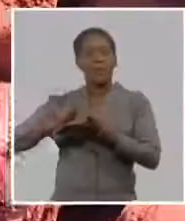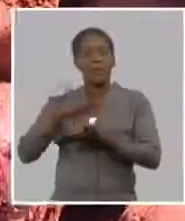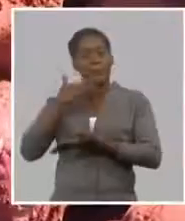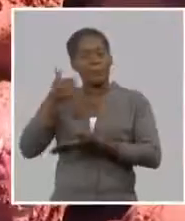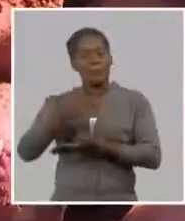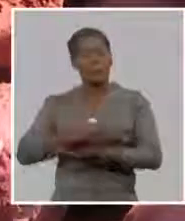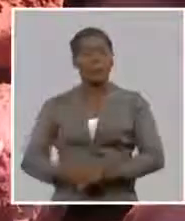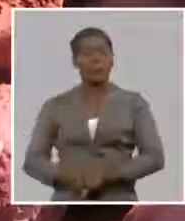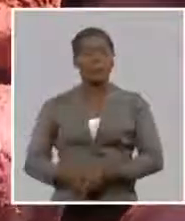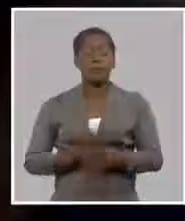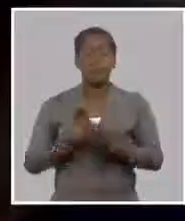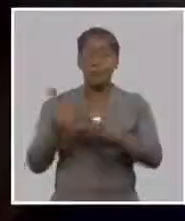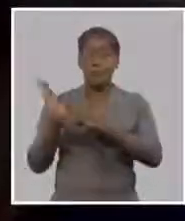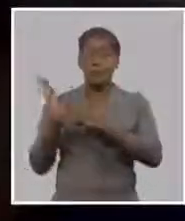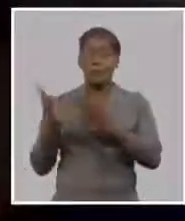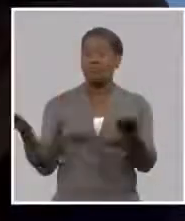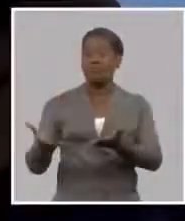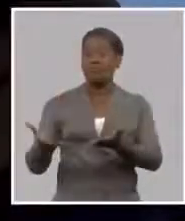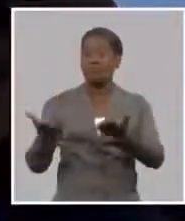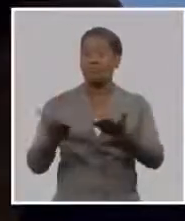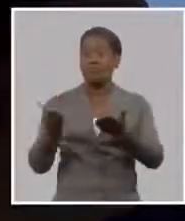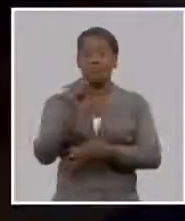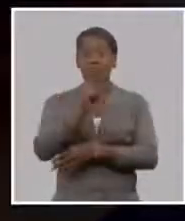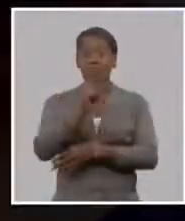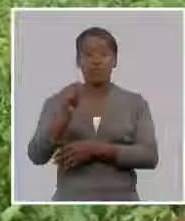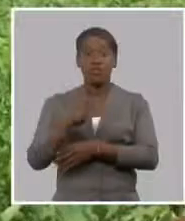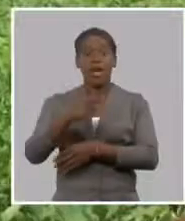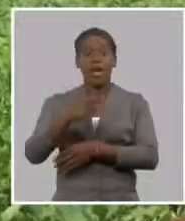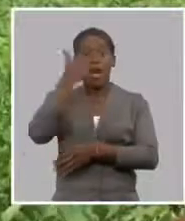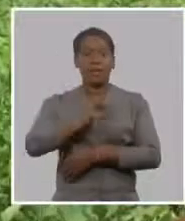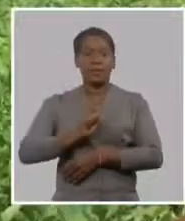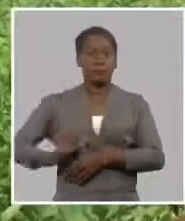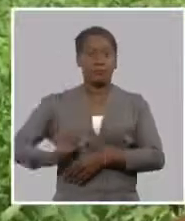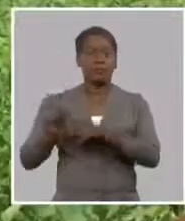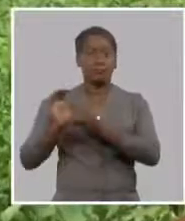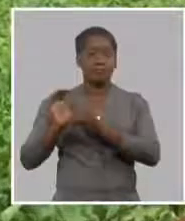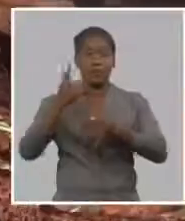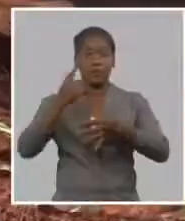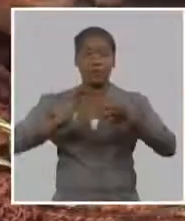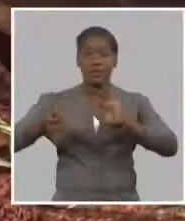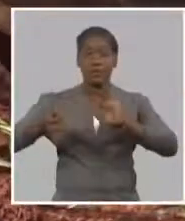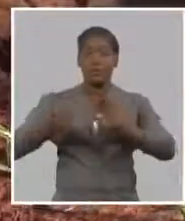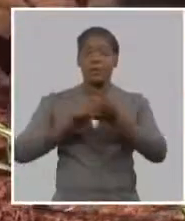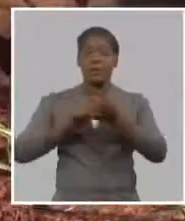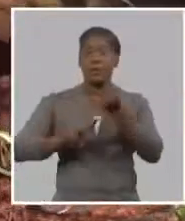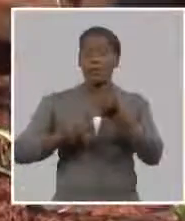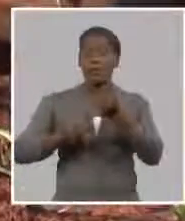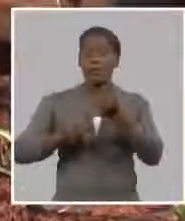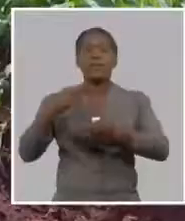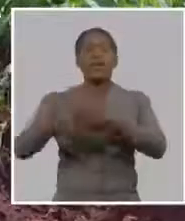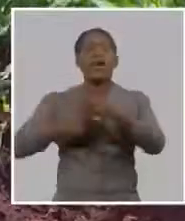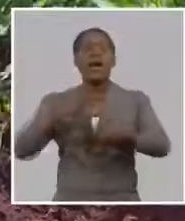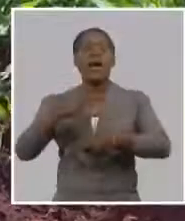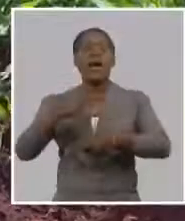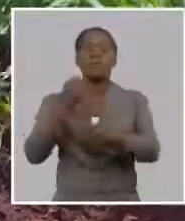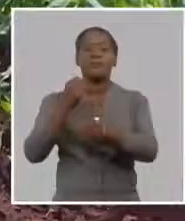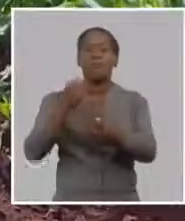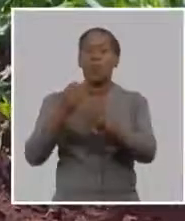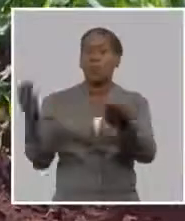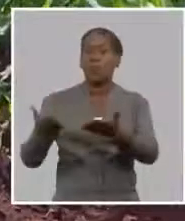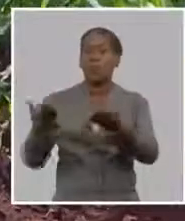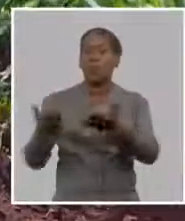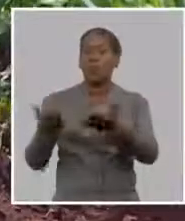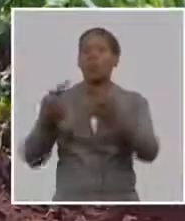producciones deviene prioridad para los campesinos artemiseños por lo que el trabajo en conjunto entre el banco y los productores traerá consigo